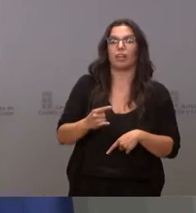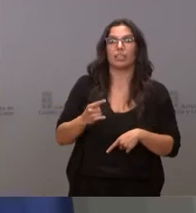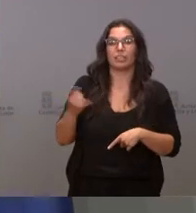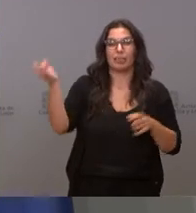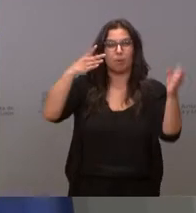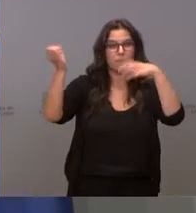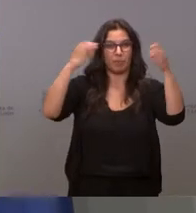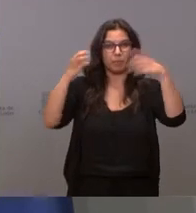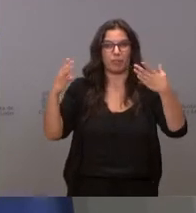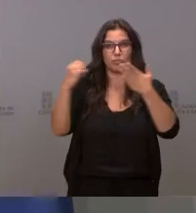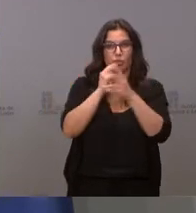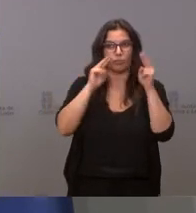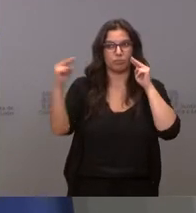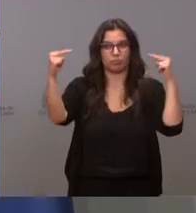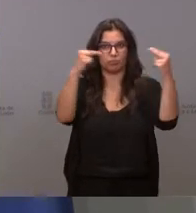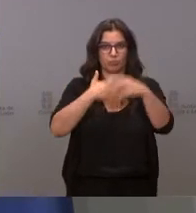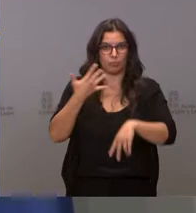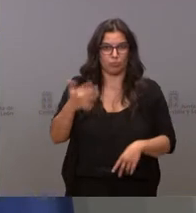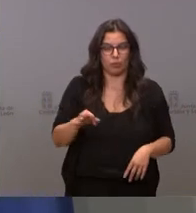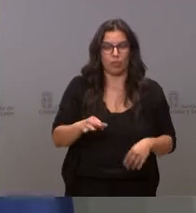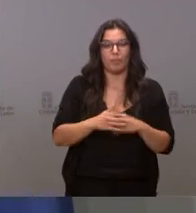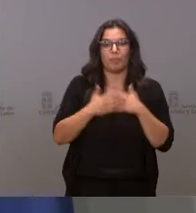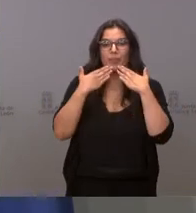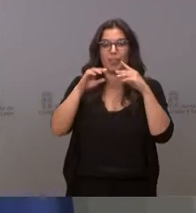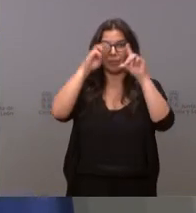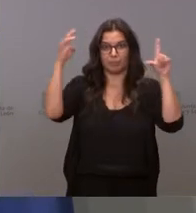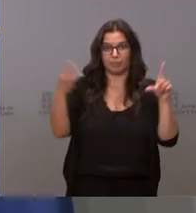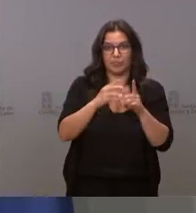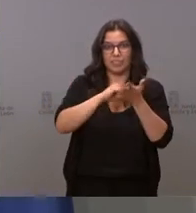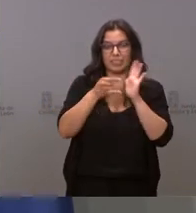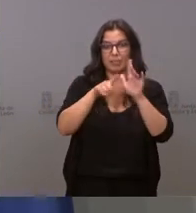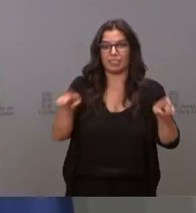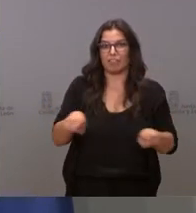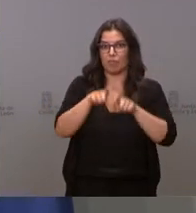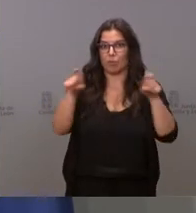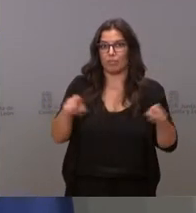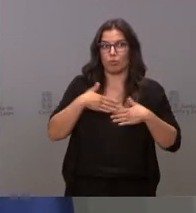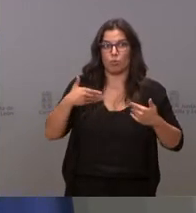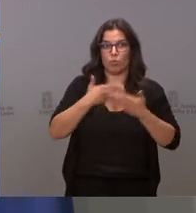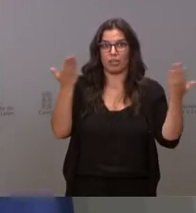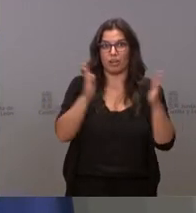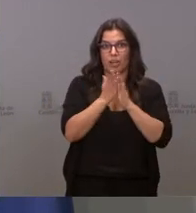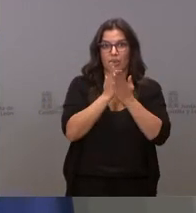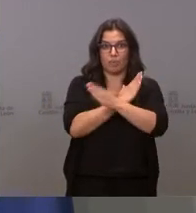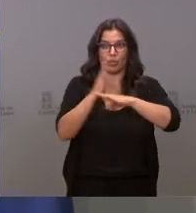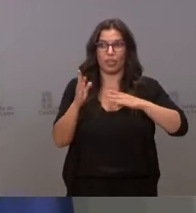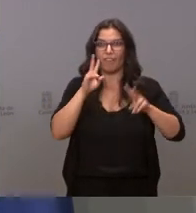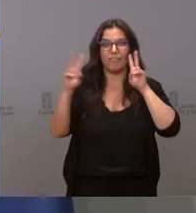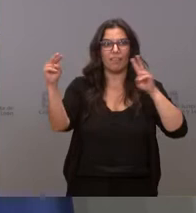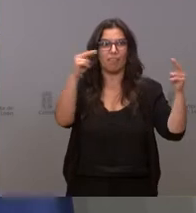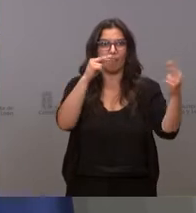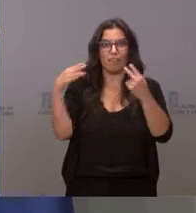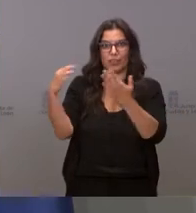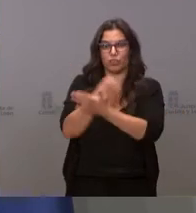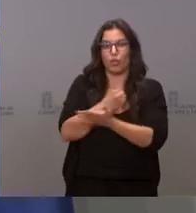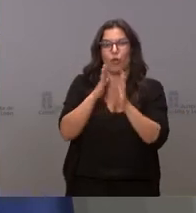nuestras universidades, a través de su conexión, de los sistemas informáticos de todas las bibliotecas, del intercambio de la información